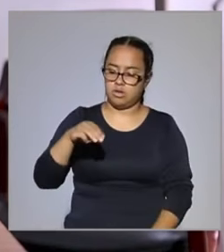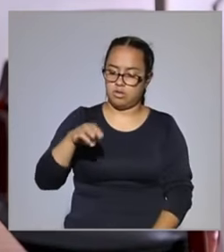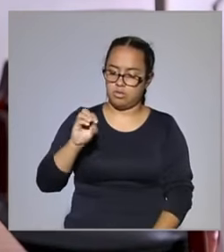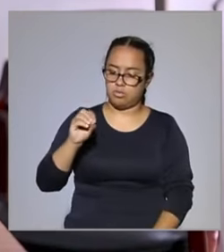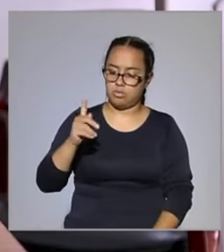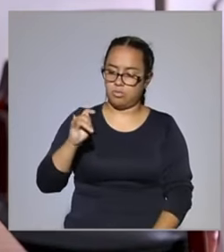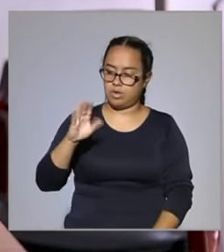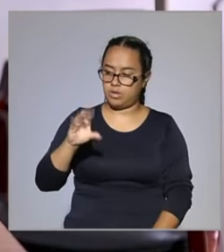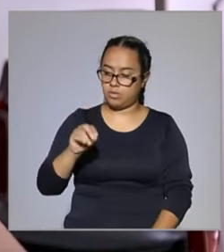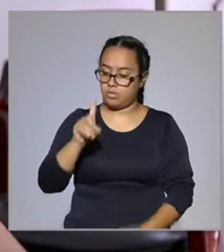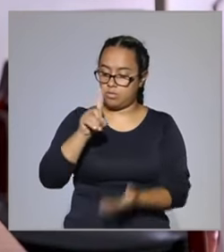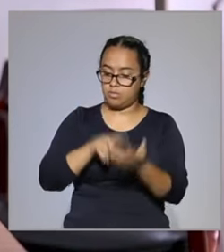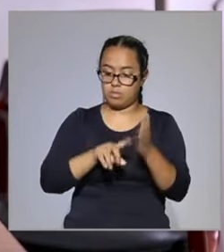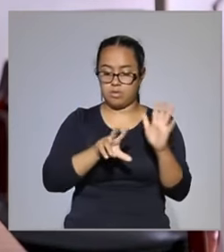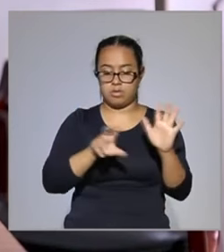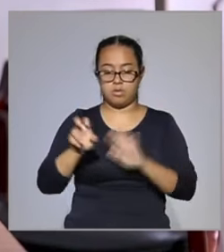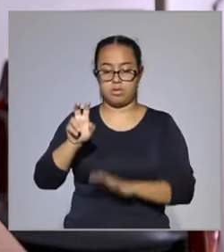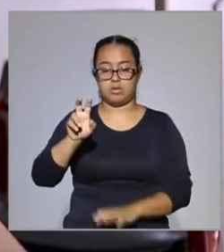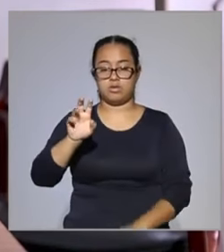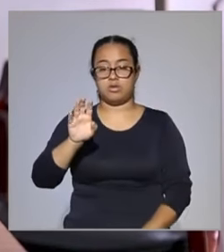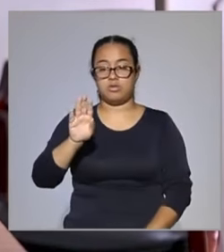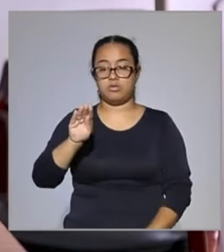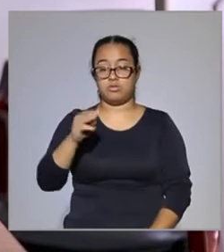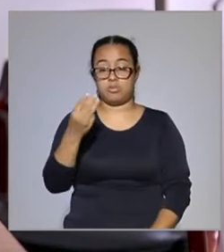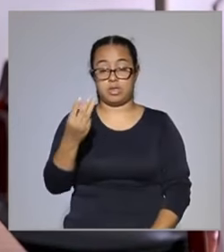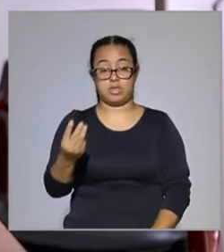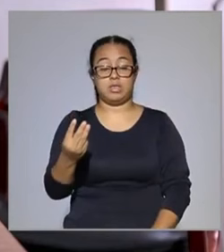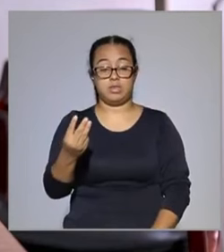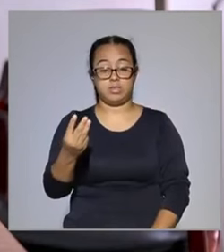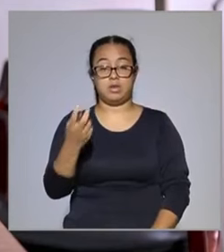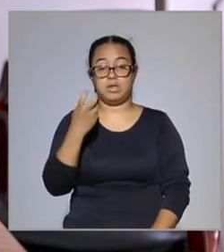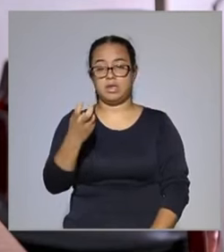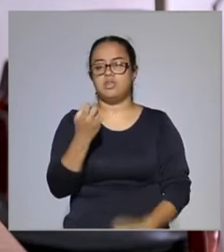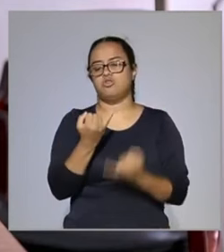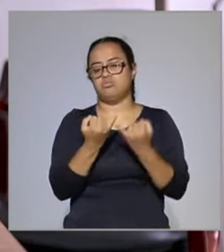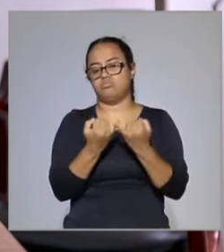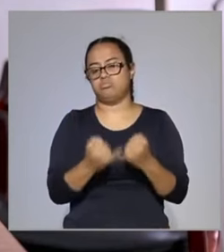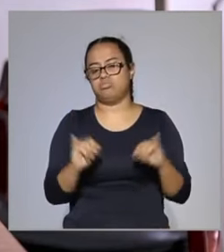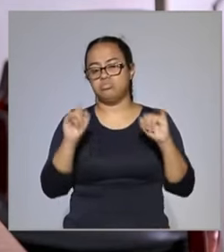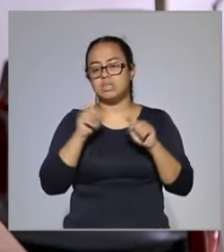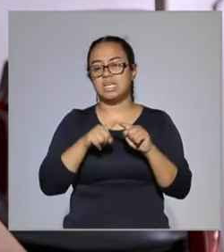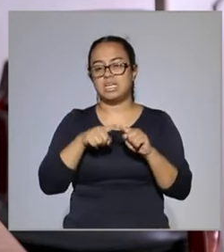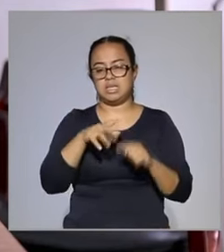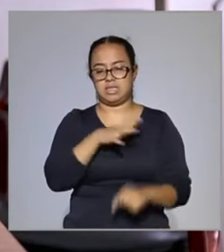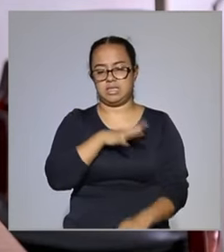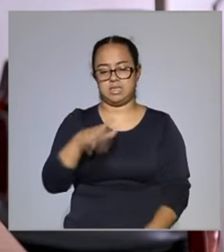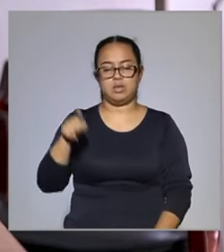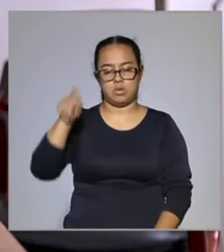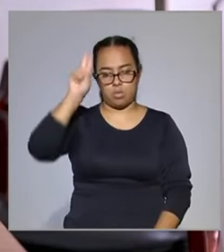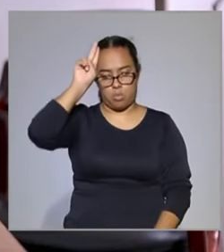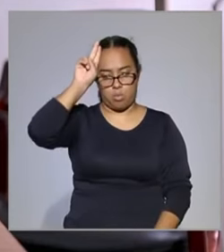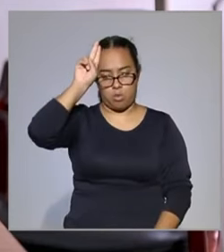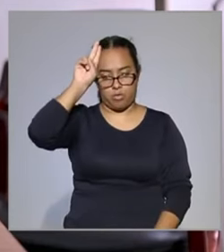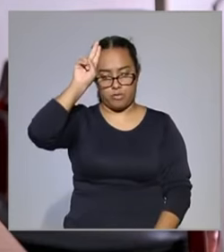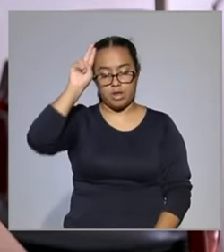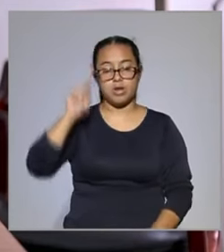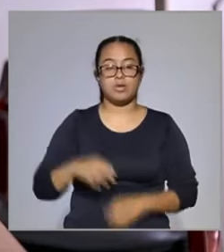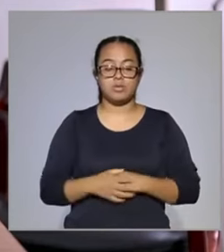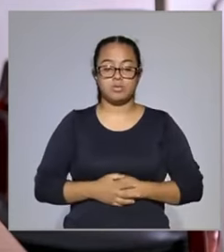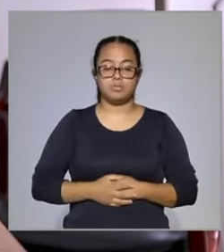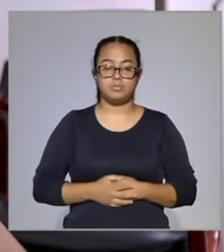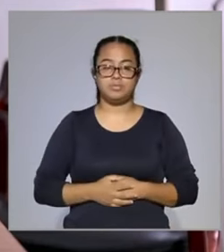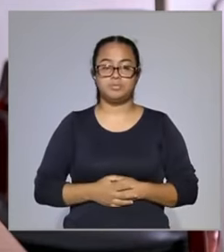en 1893, el cual es inaugurado por el general Porfirio Díaz Mori.